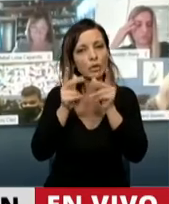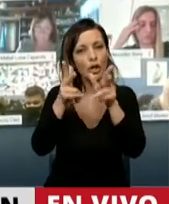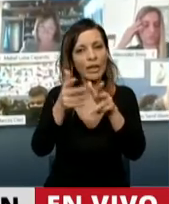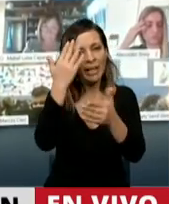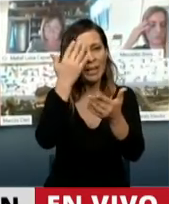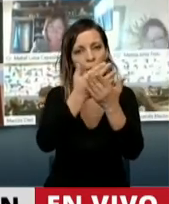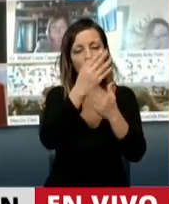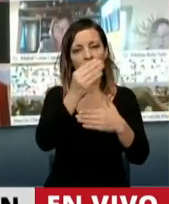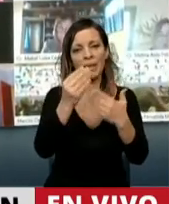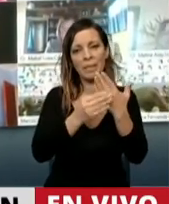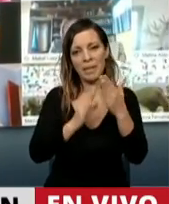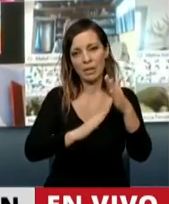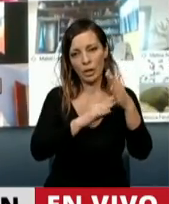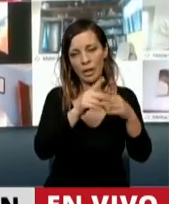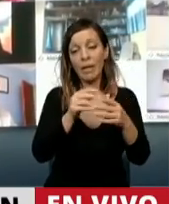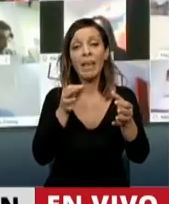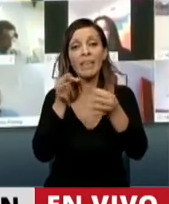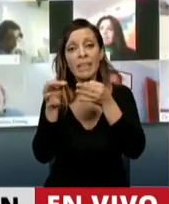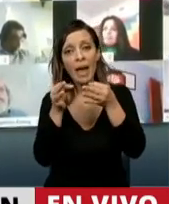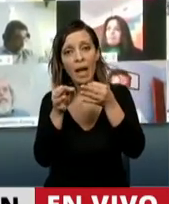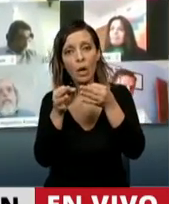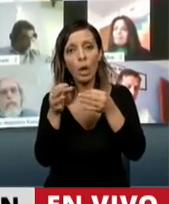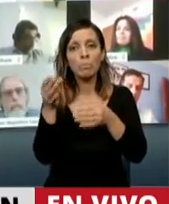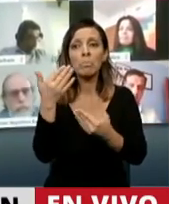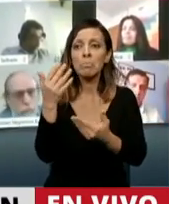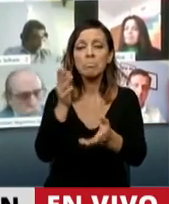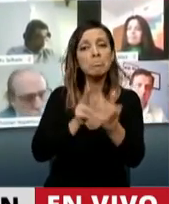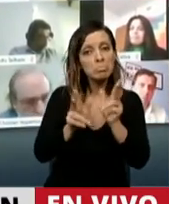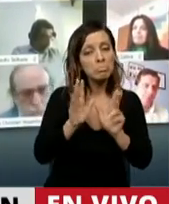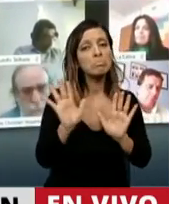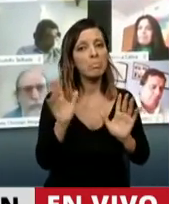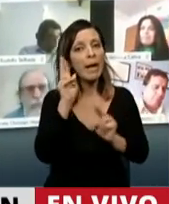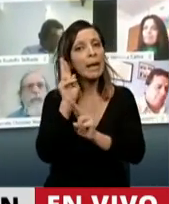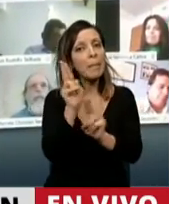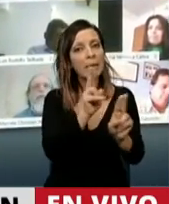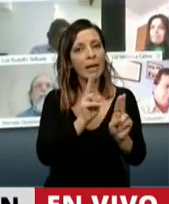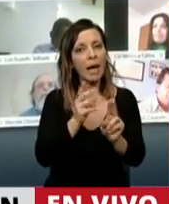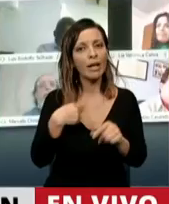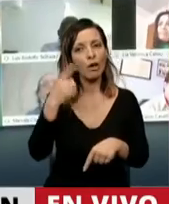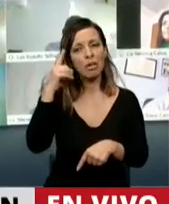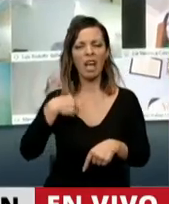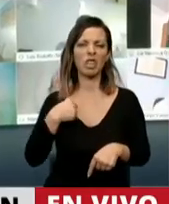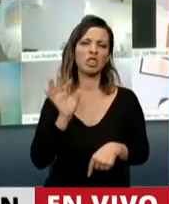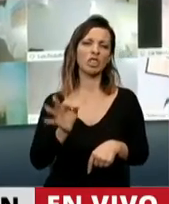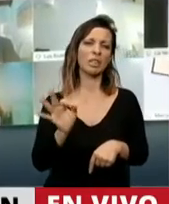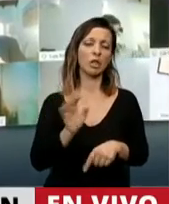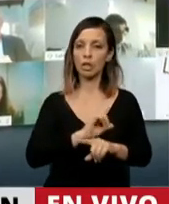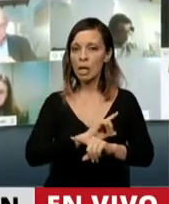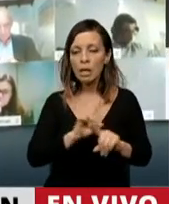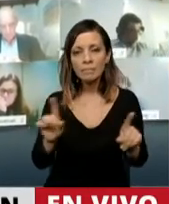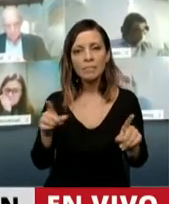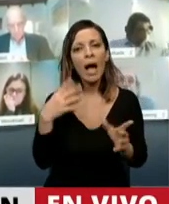jefe de gabinete. El diálogo, el escuchar y respetar todas las opiniones, el no creerse el dueño de la verdad, el